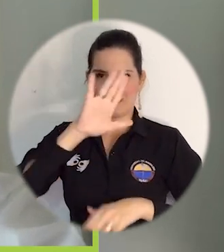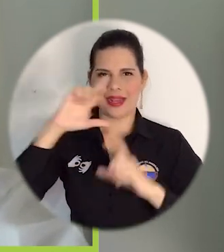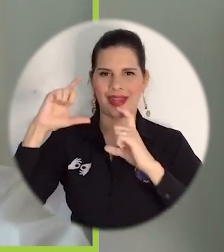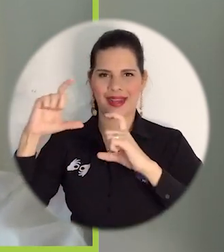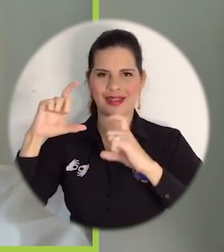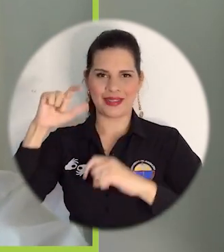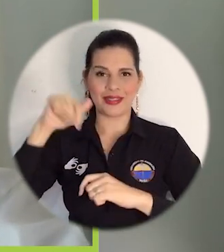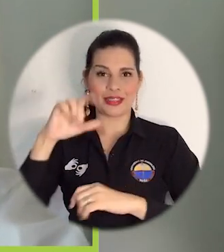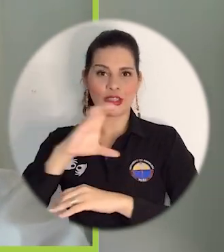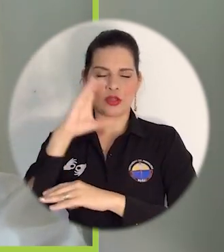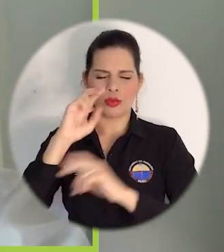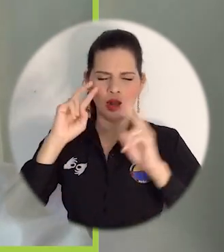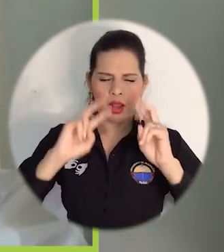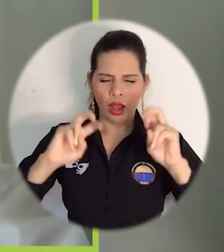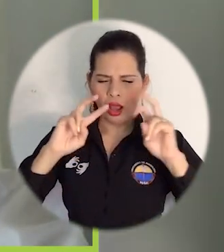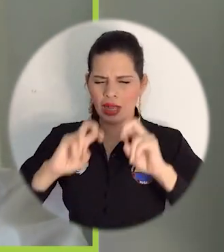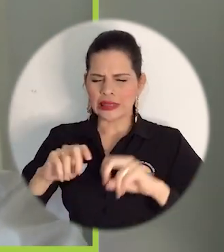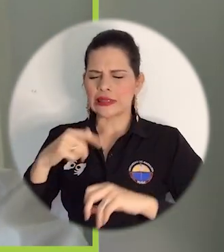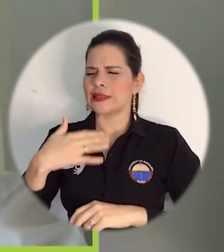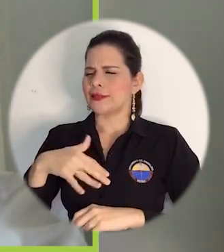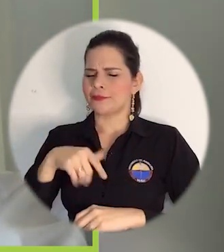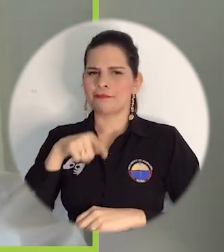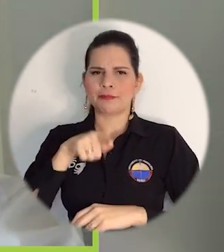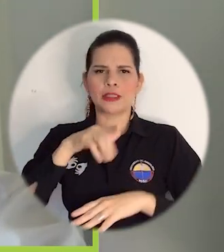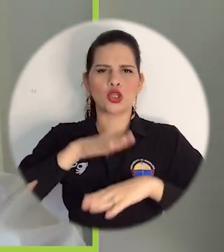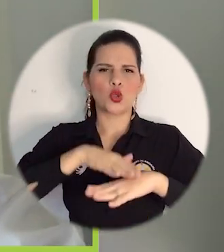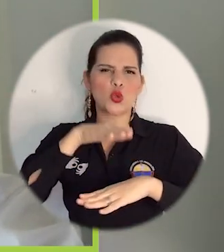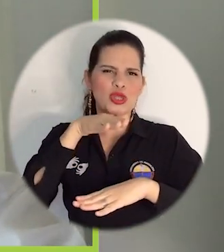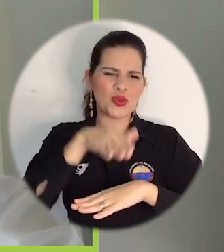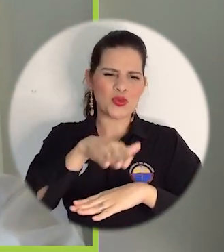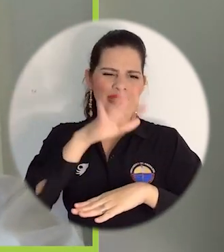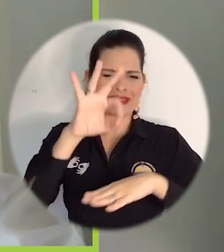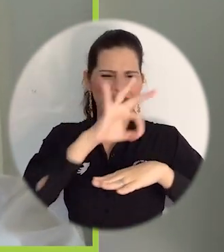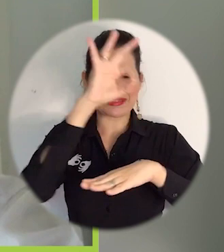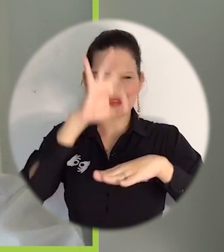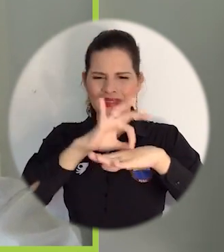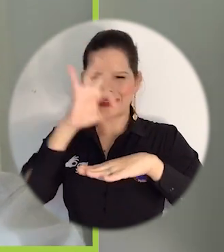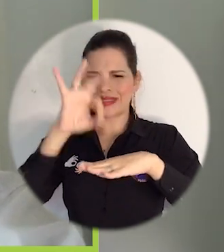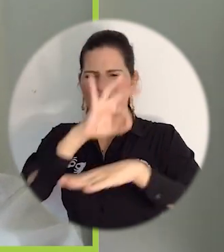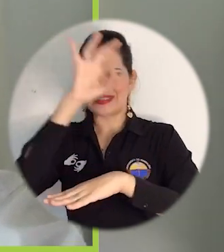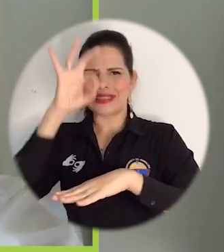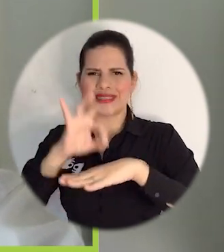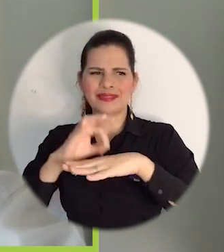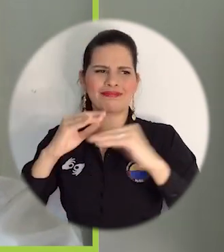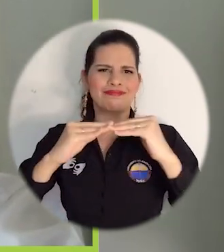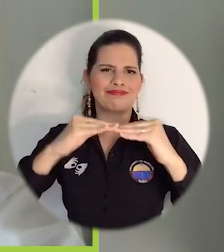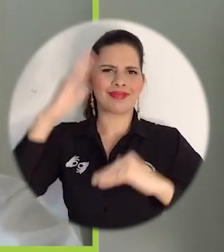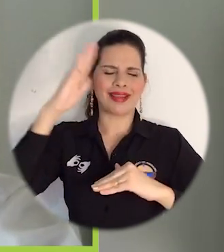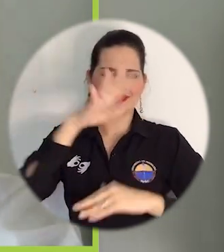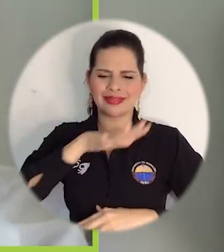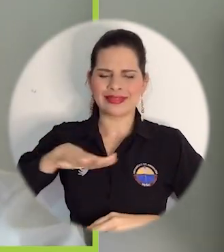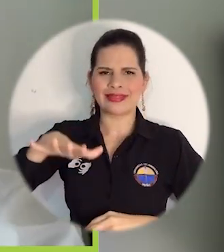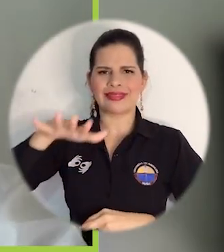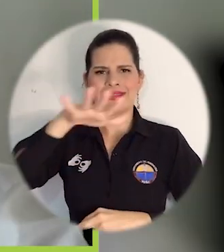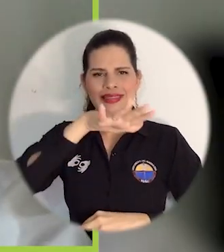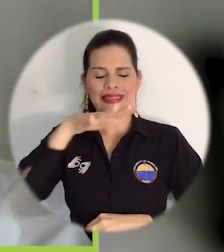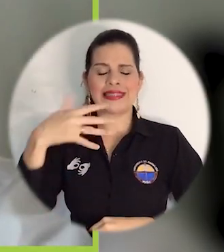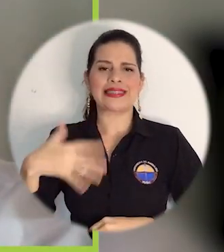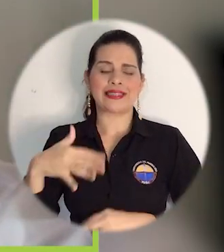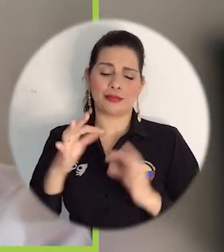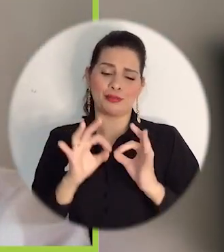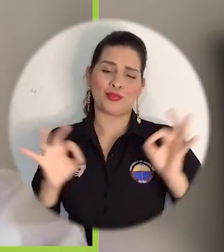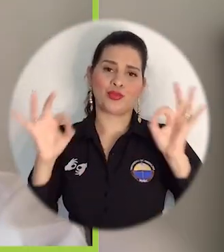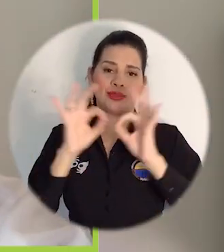departamento del Caquetá, con algunas implicaciones de esta dinámica geográfica, de estas tendencias geográficas para algo que es muy